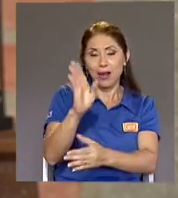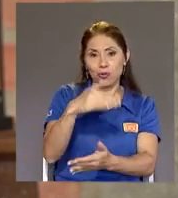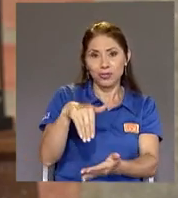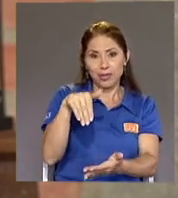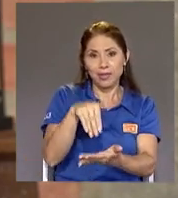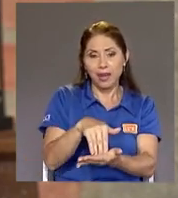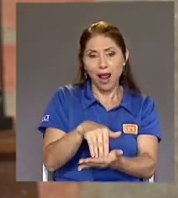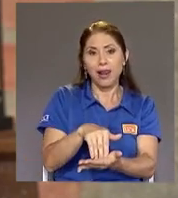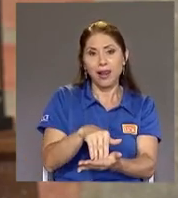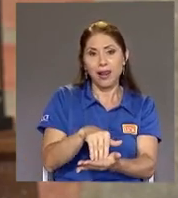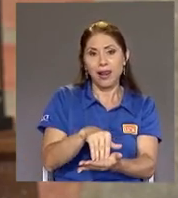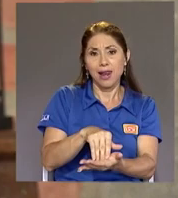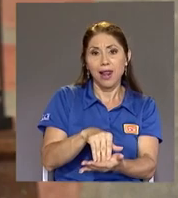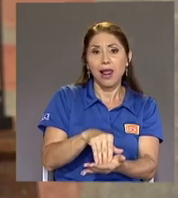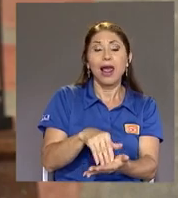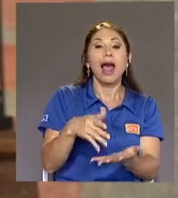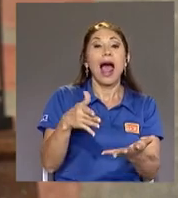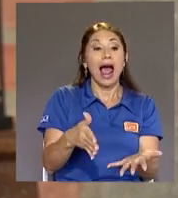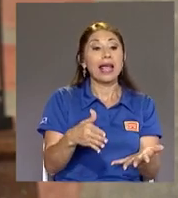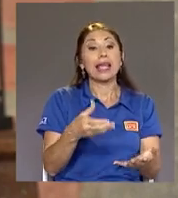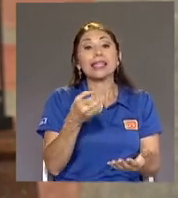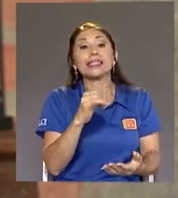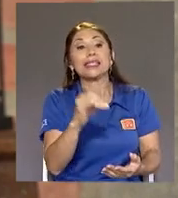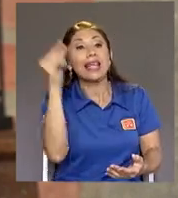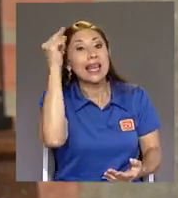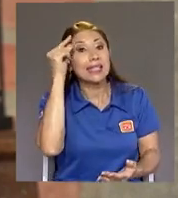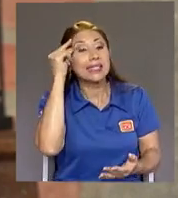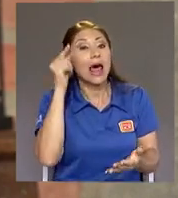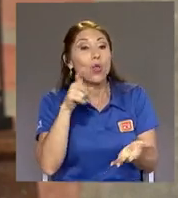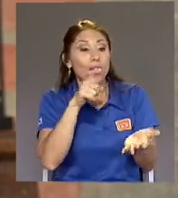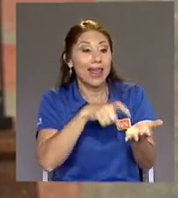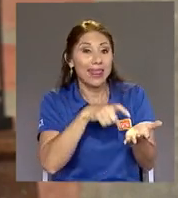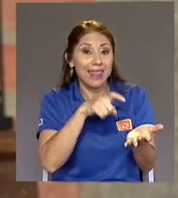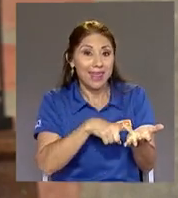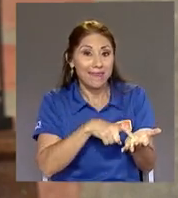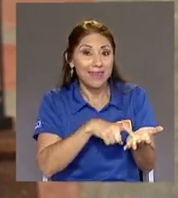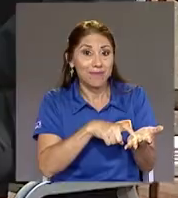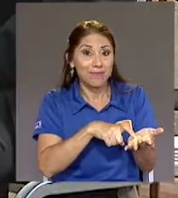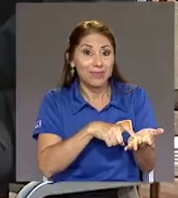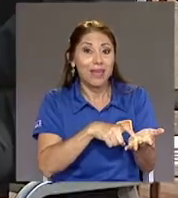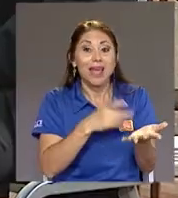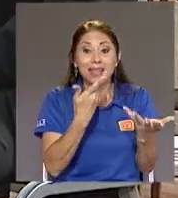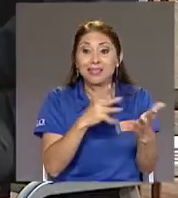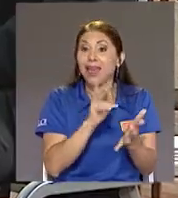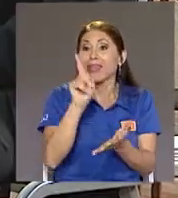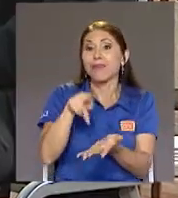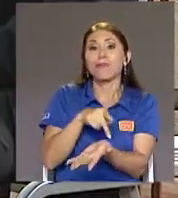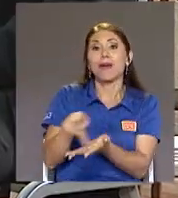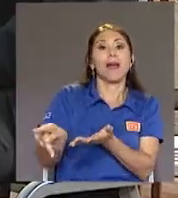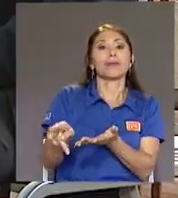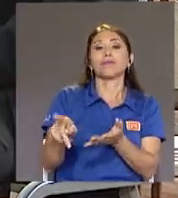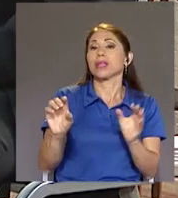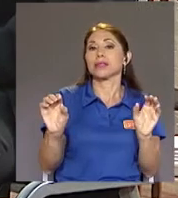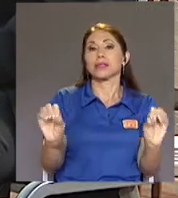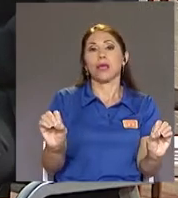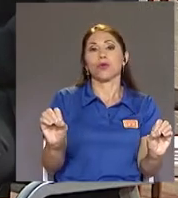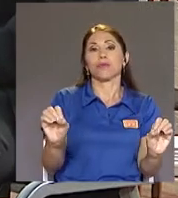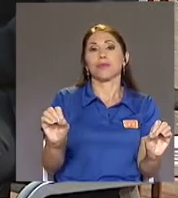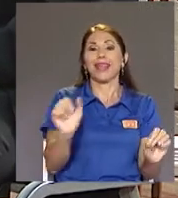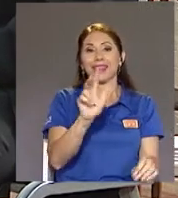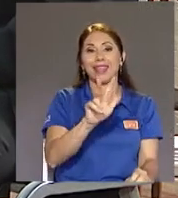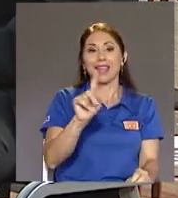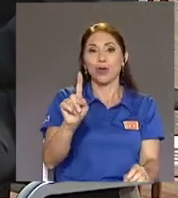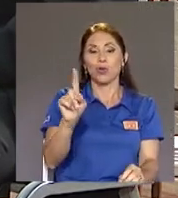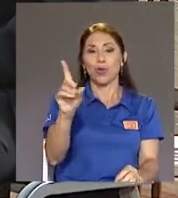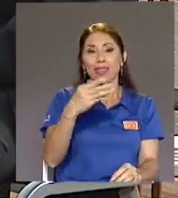Lo que le dé A el Estado O sea Lo que le haya prestado Al Estado Sea cero El 31 de diciembre Con lo cual El